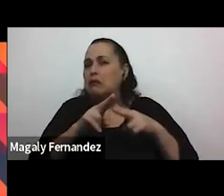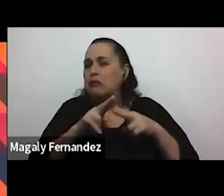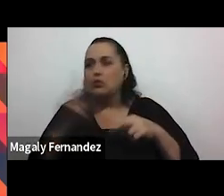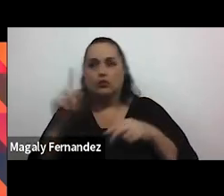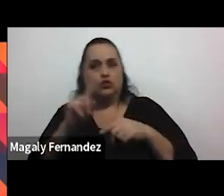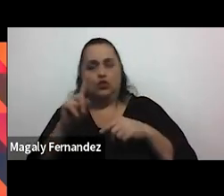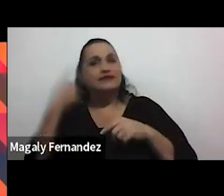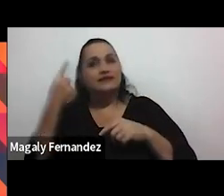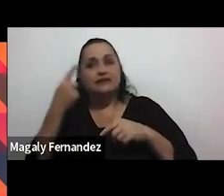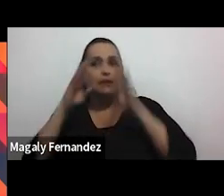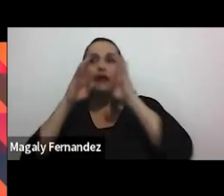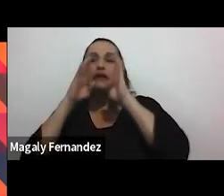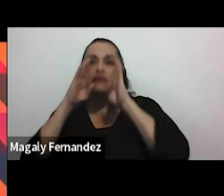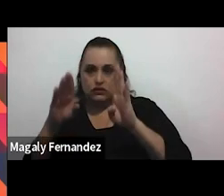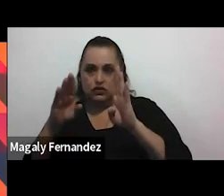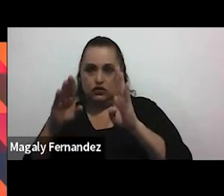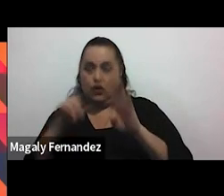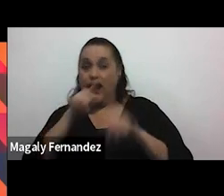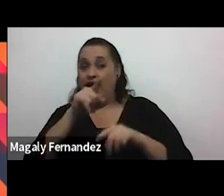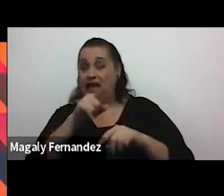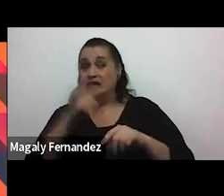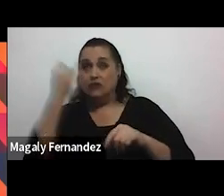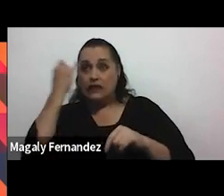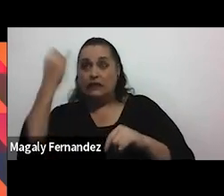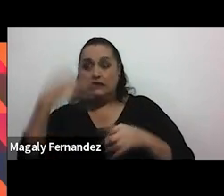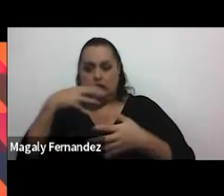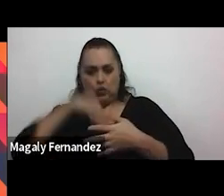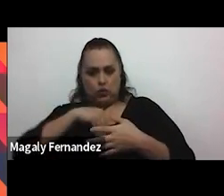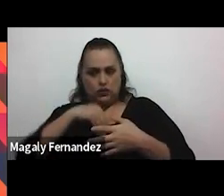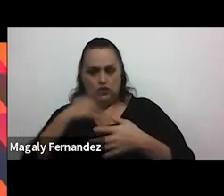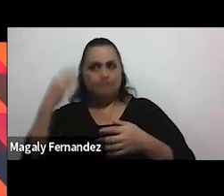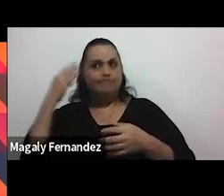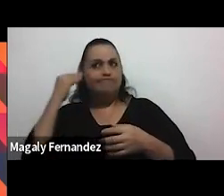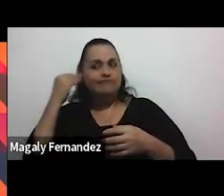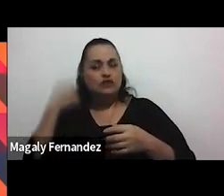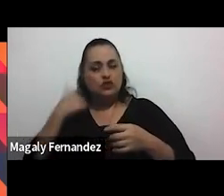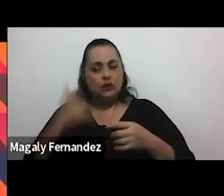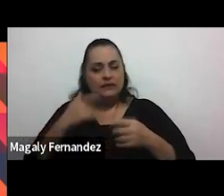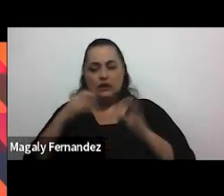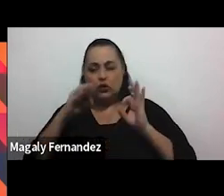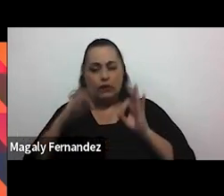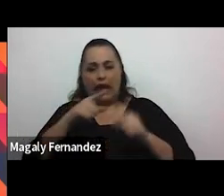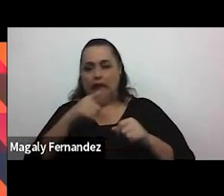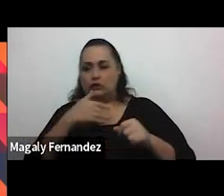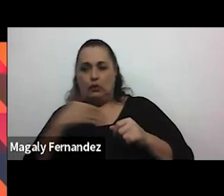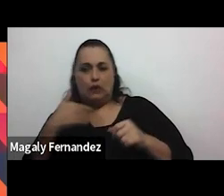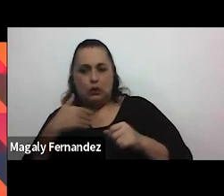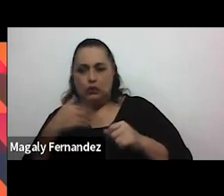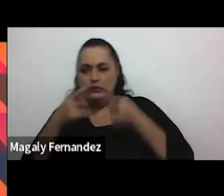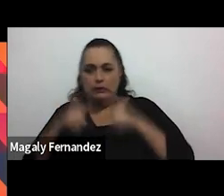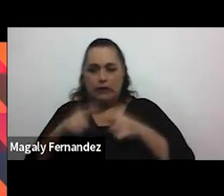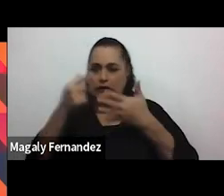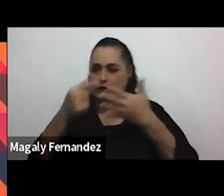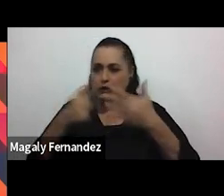prestemos atención a eso que nos está hablando a esa intuición que nos está diciendo no me estoy sintiendo bien con esto no me siento a gusto no estoy